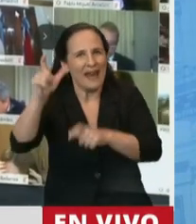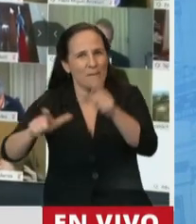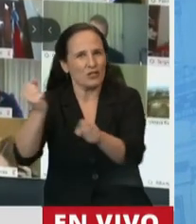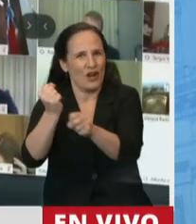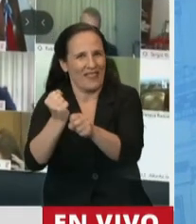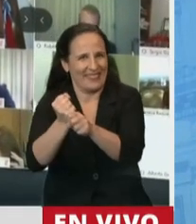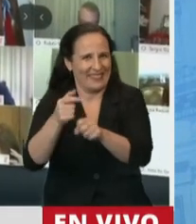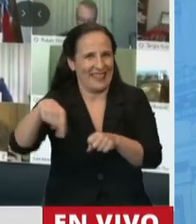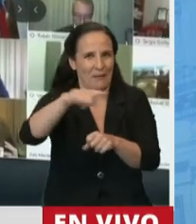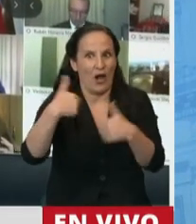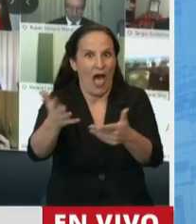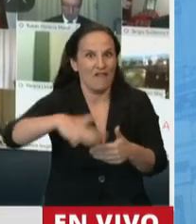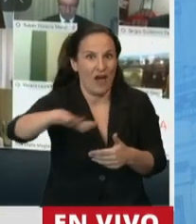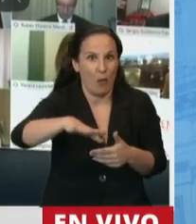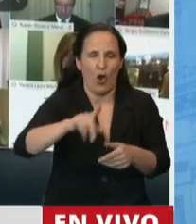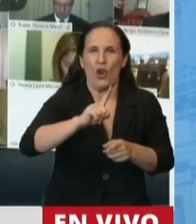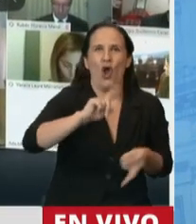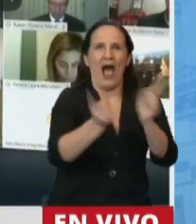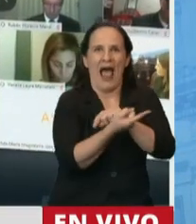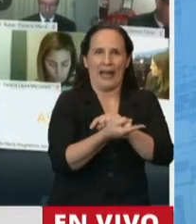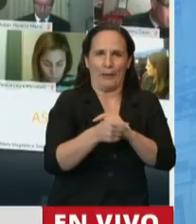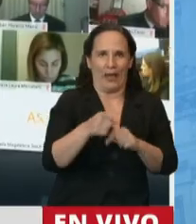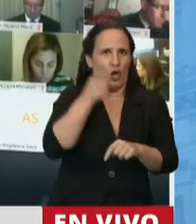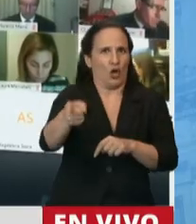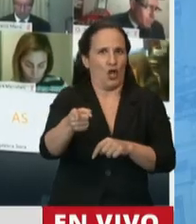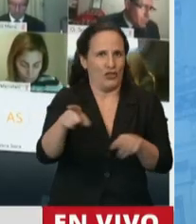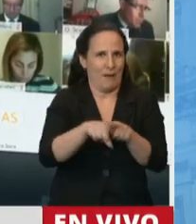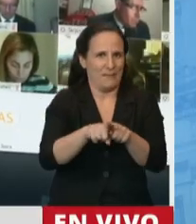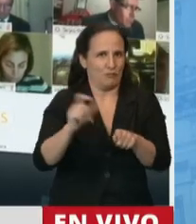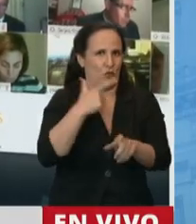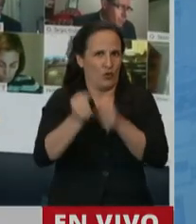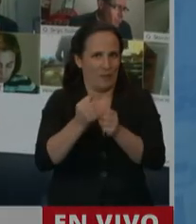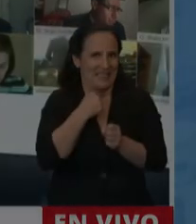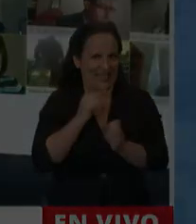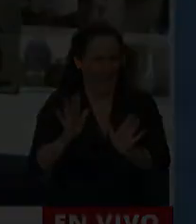contra como quieren hacer las patronales. Muchas gracias, presidente. Gracias, diputado.